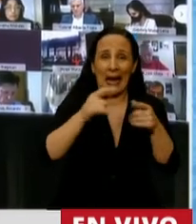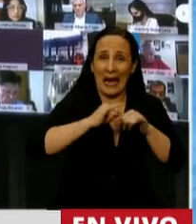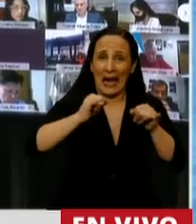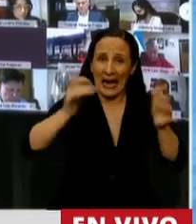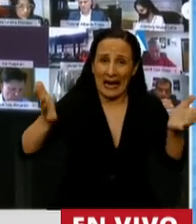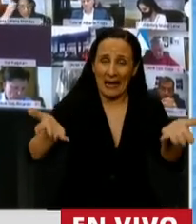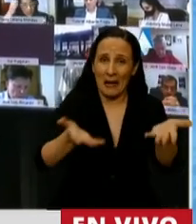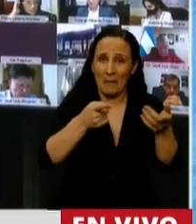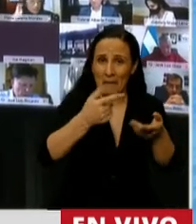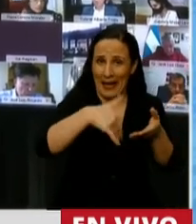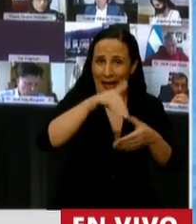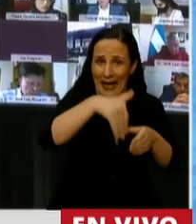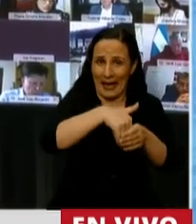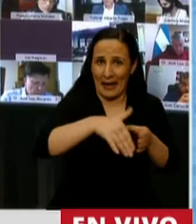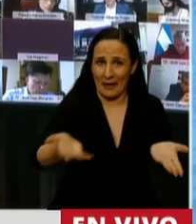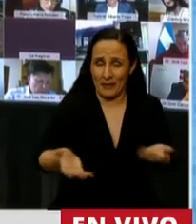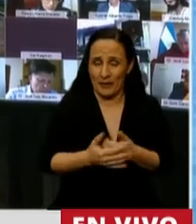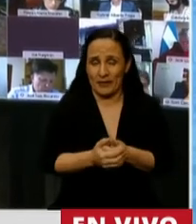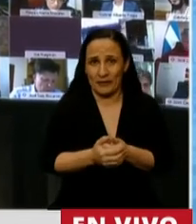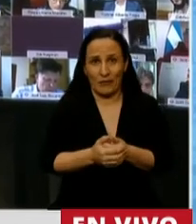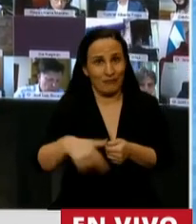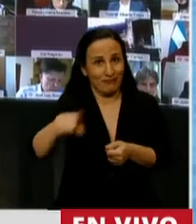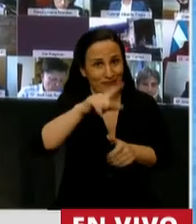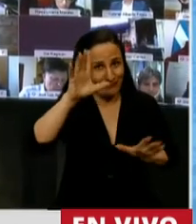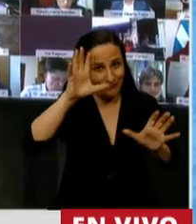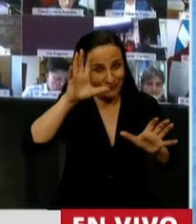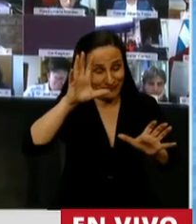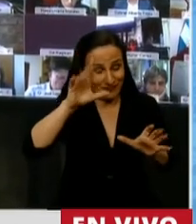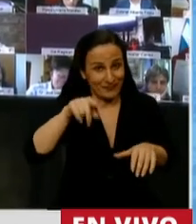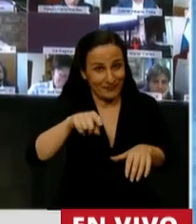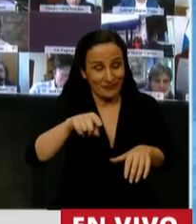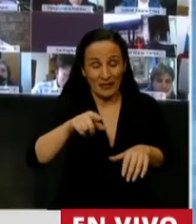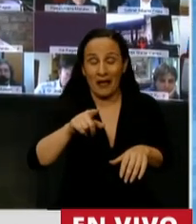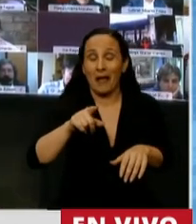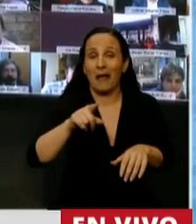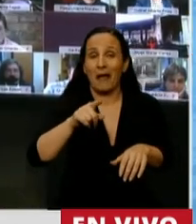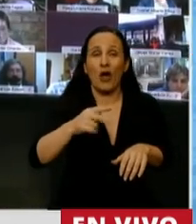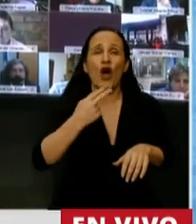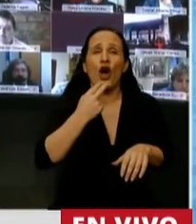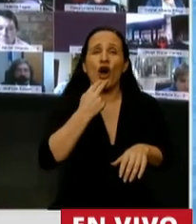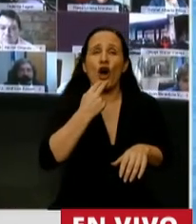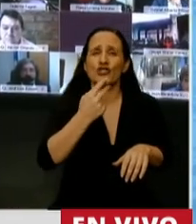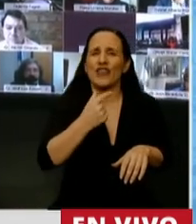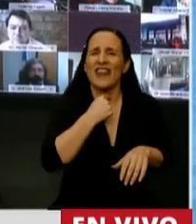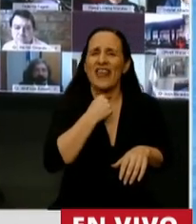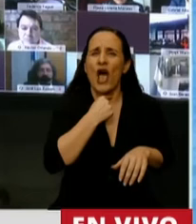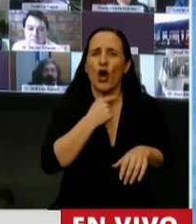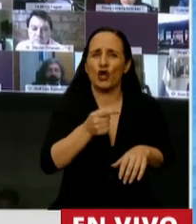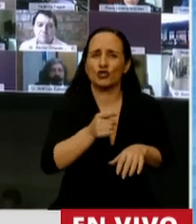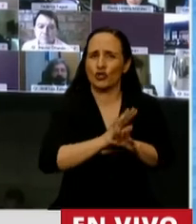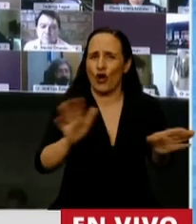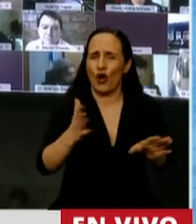fundamentalmente la campaña electoral. Hay que recordar, no es cierto que él el 11 de agosto dejó